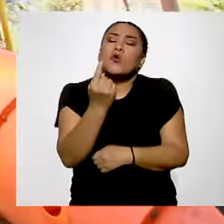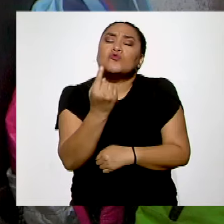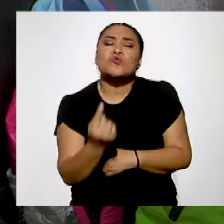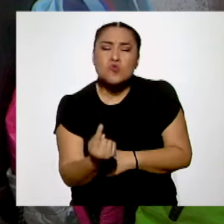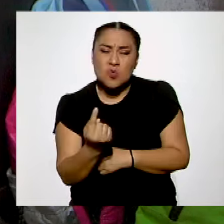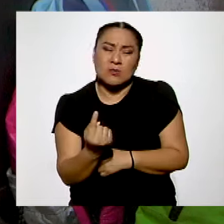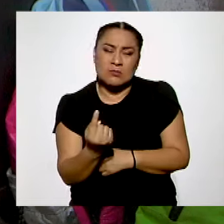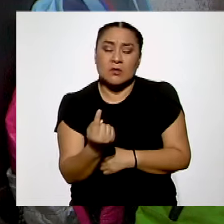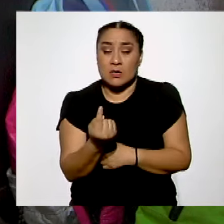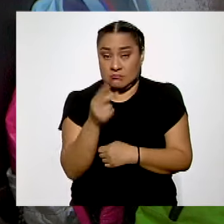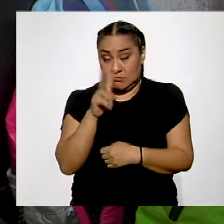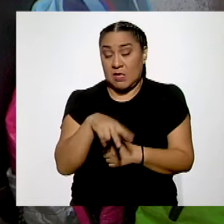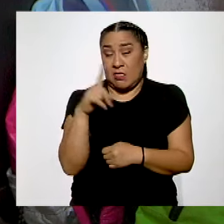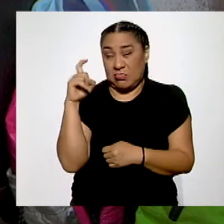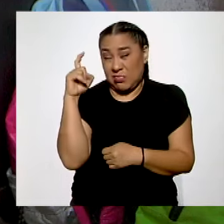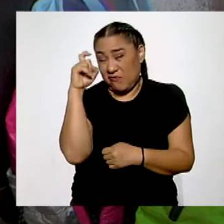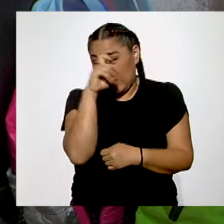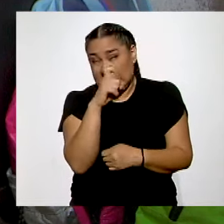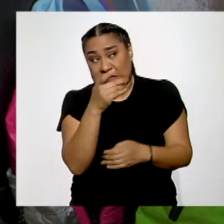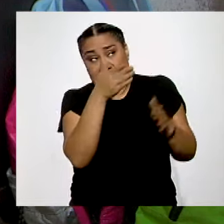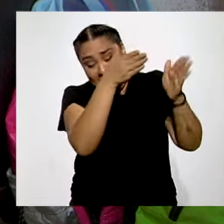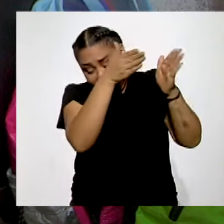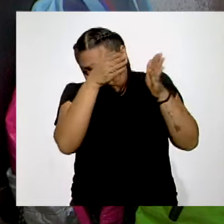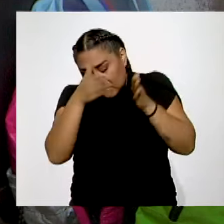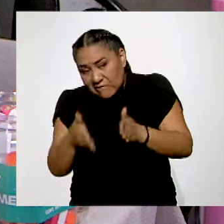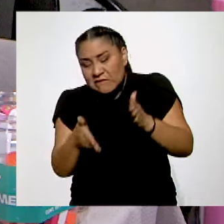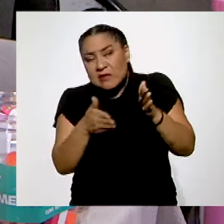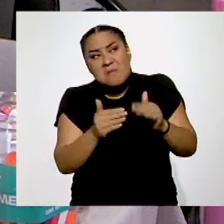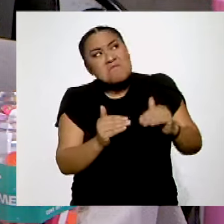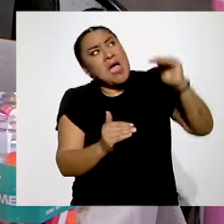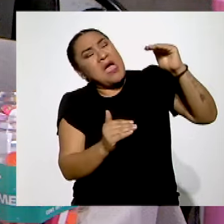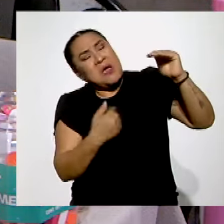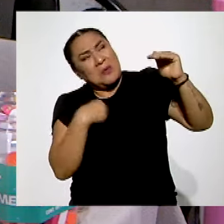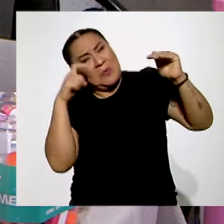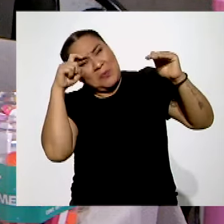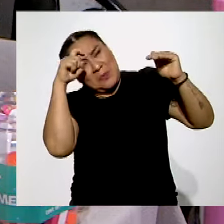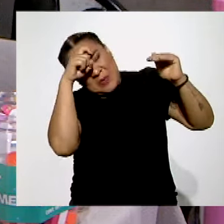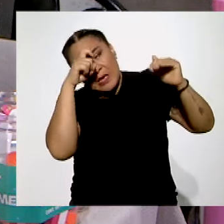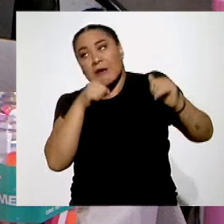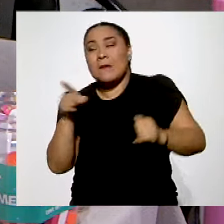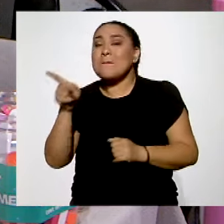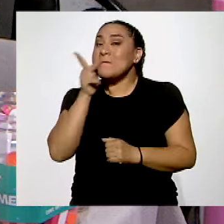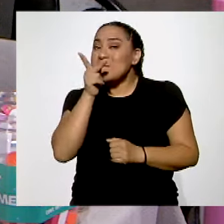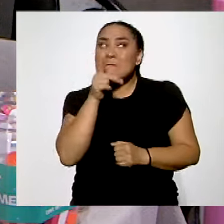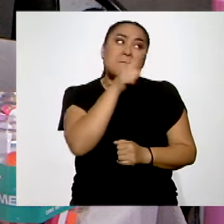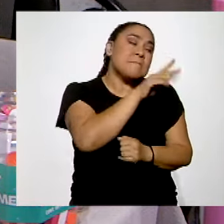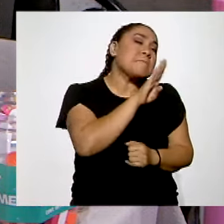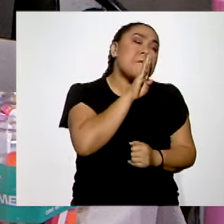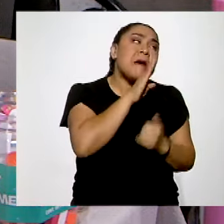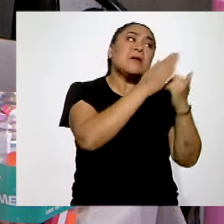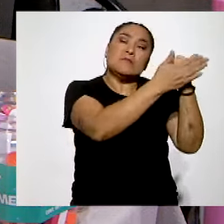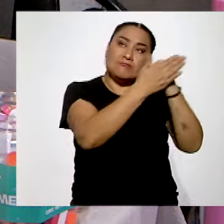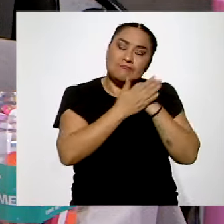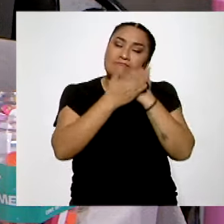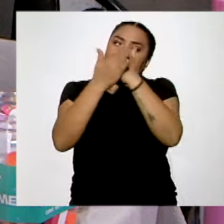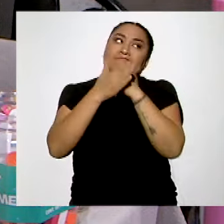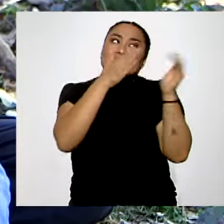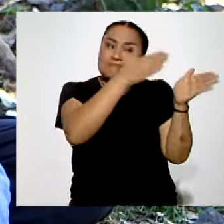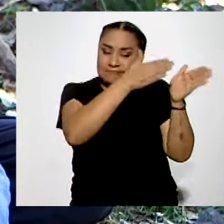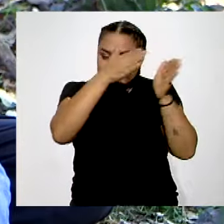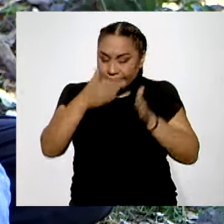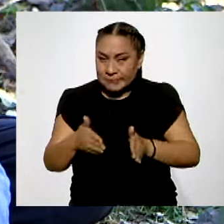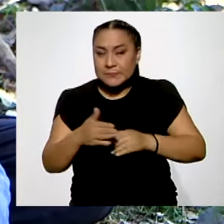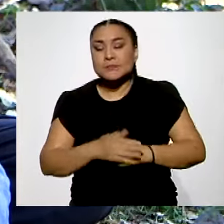es muy difícil bajar cosas del que está más arriba y mi papá o mi mamá me ayudan a bajarlo.